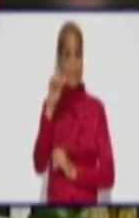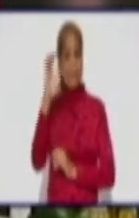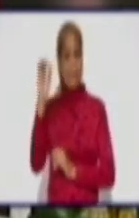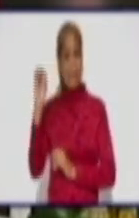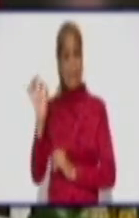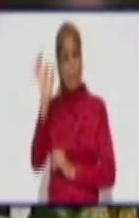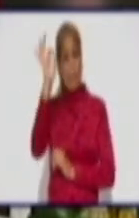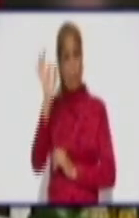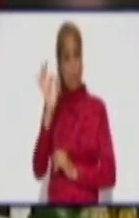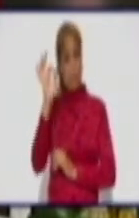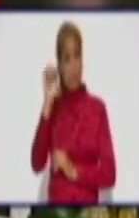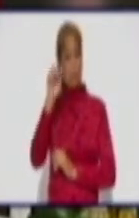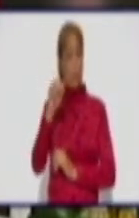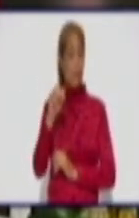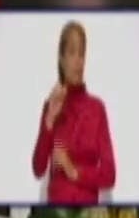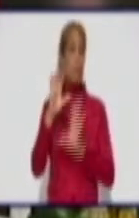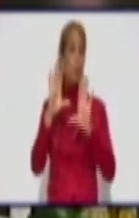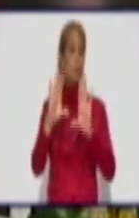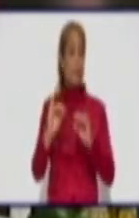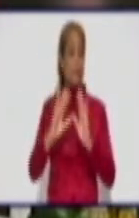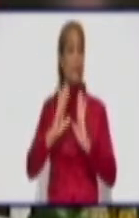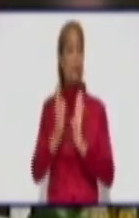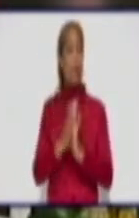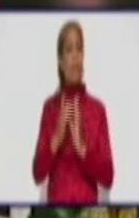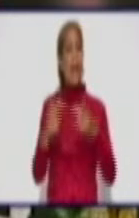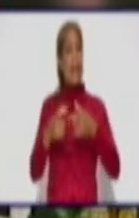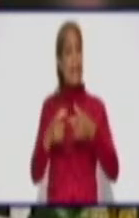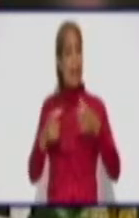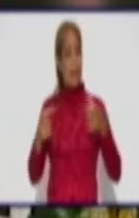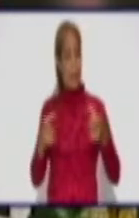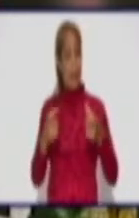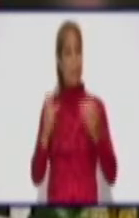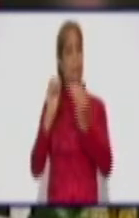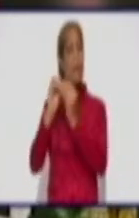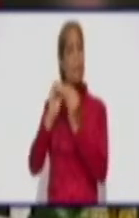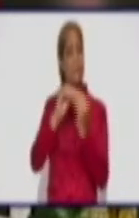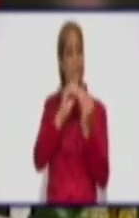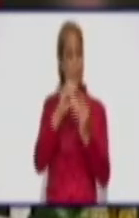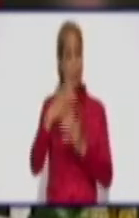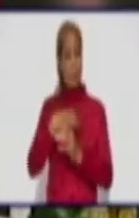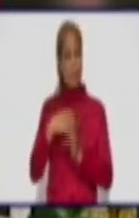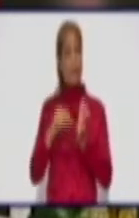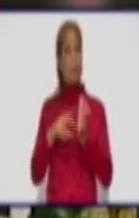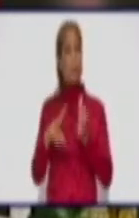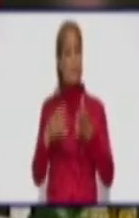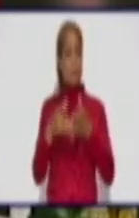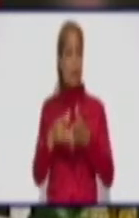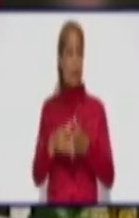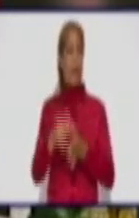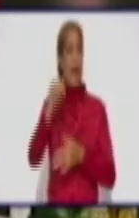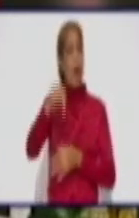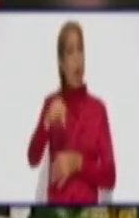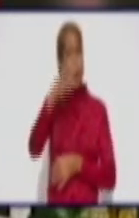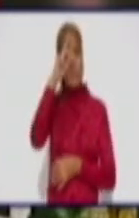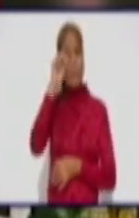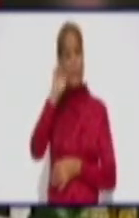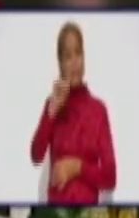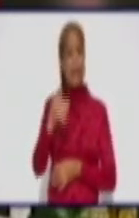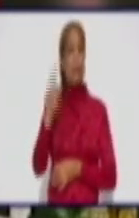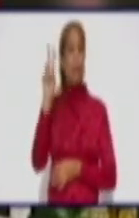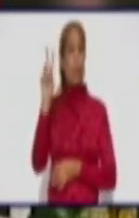favor de la gran transmisión y dispersión que hoy tiene la epidemia en la provincia. Hoy permanecen ingresados en la provincia 2